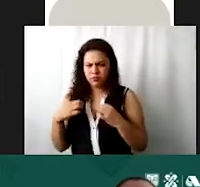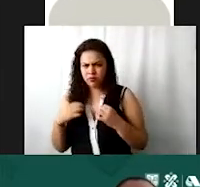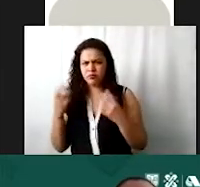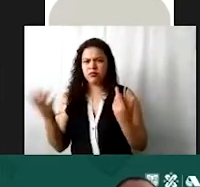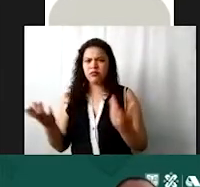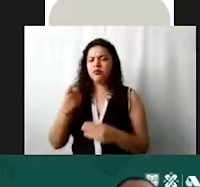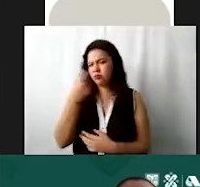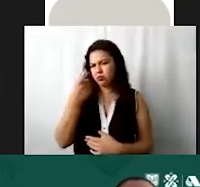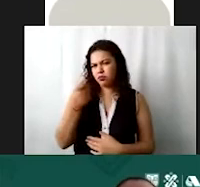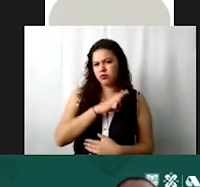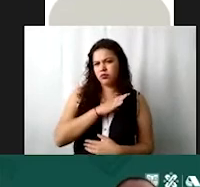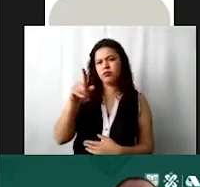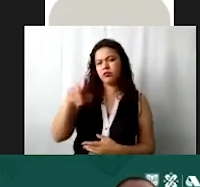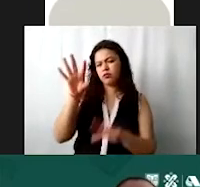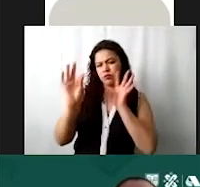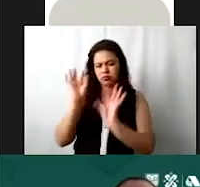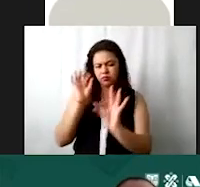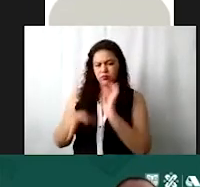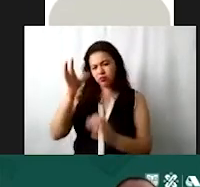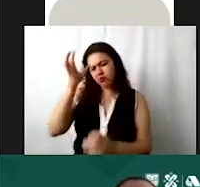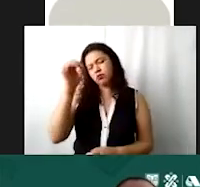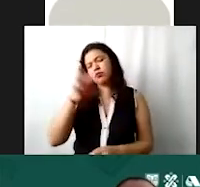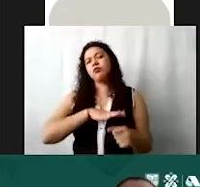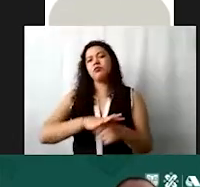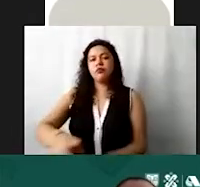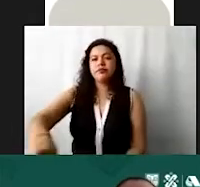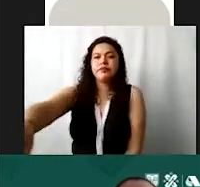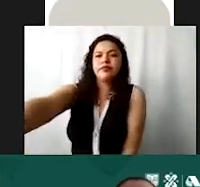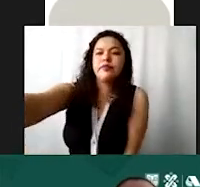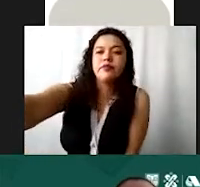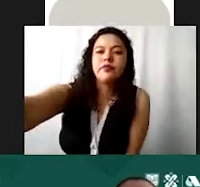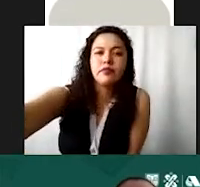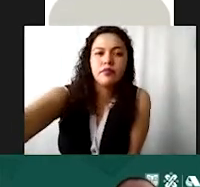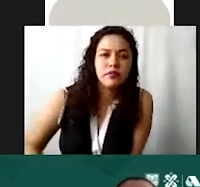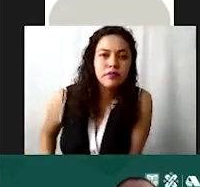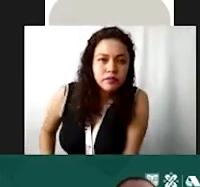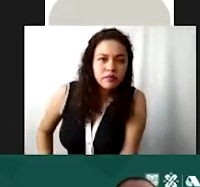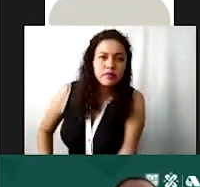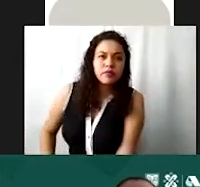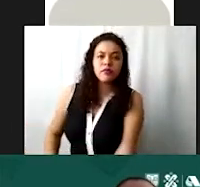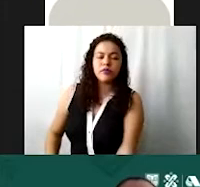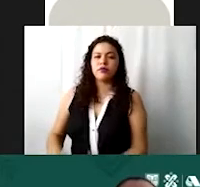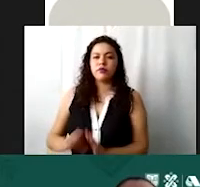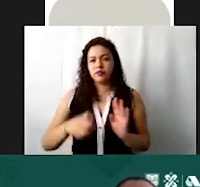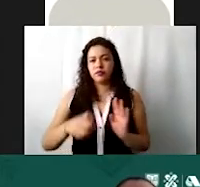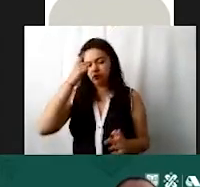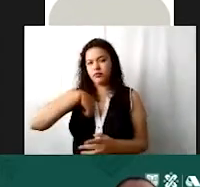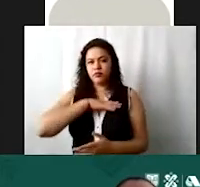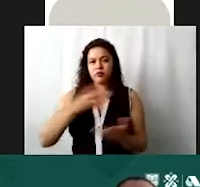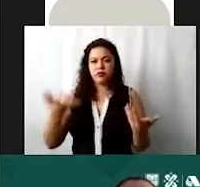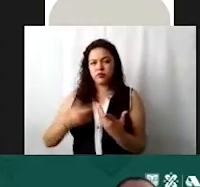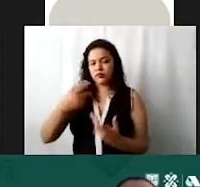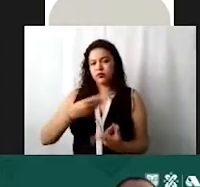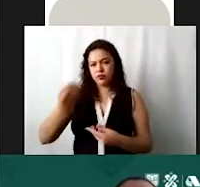medicamentos entonces tú ya seleccionas el concepto aquí vamos a suponer este ejemplo como lo estamos haciendo que damos despensas